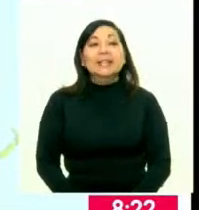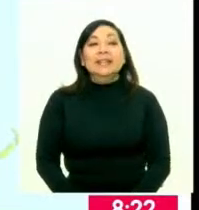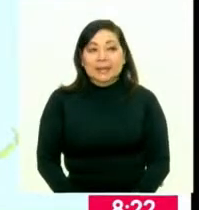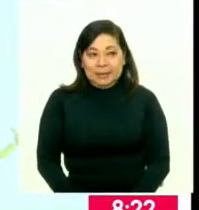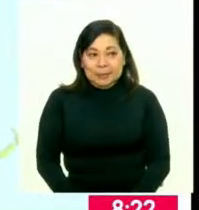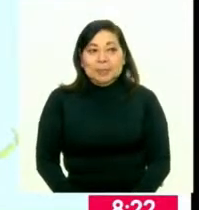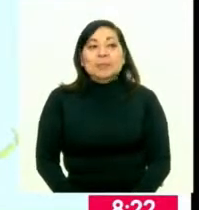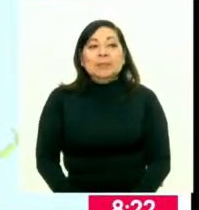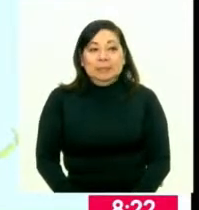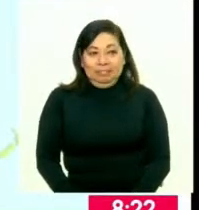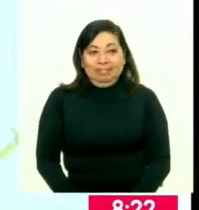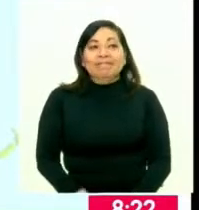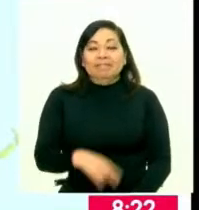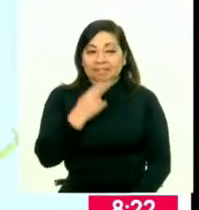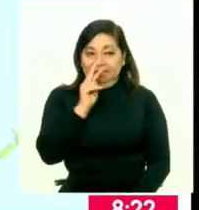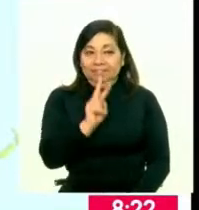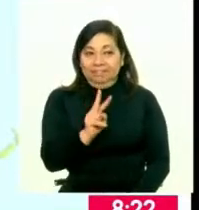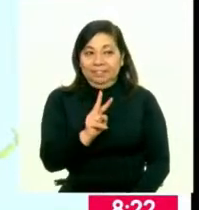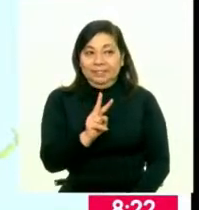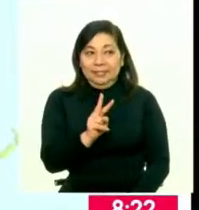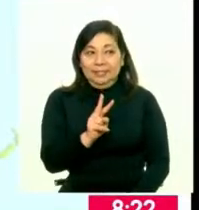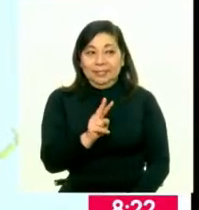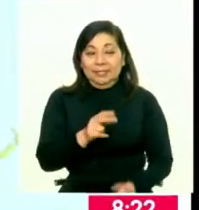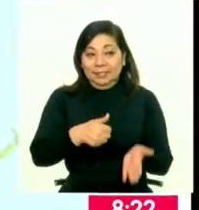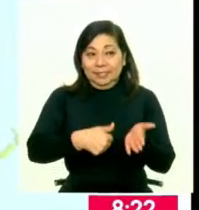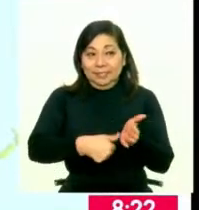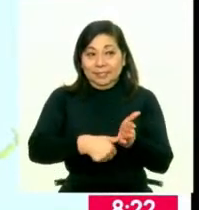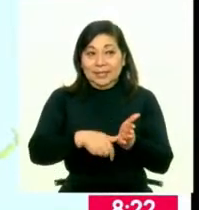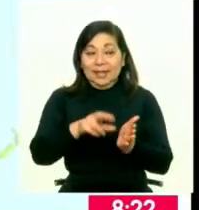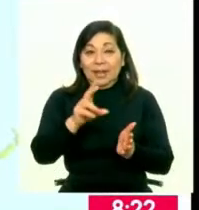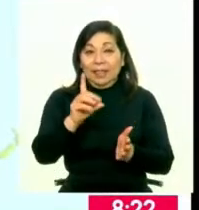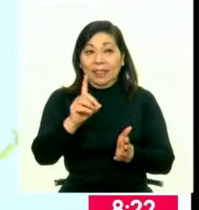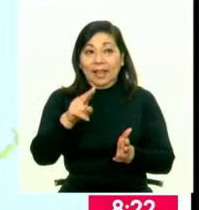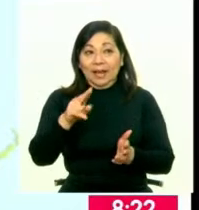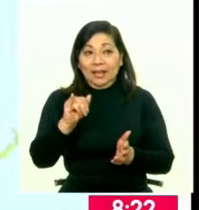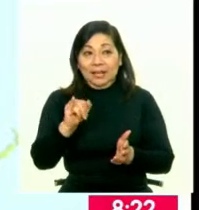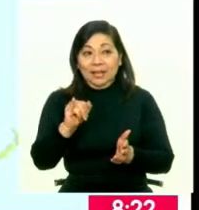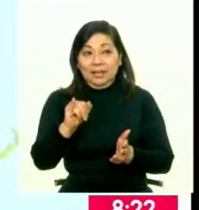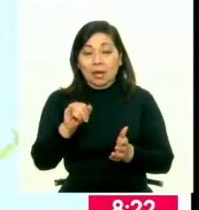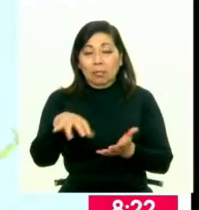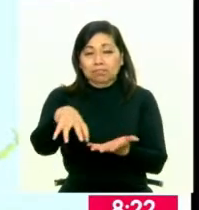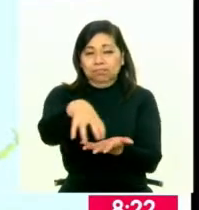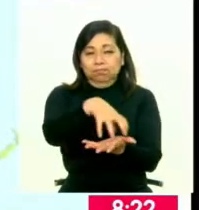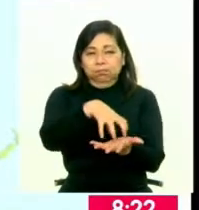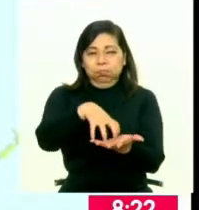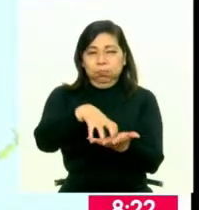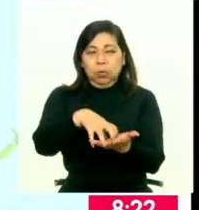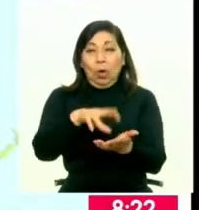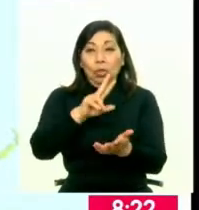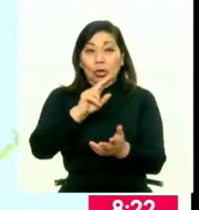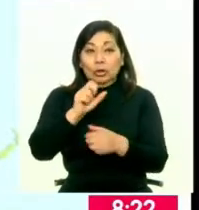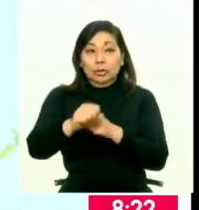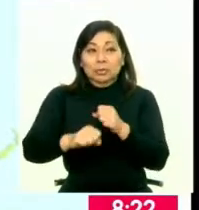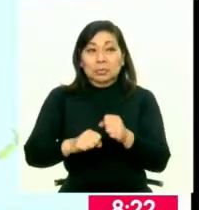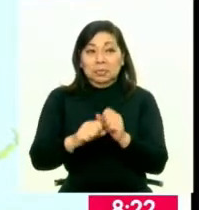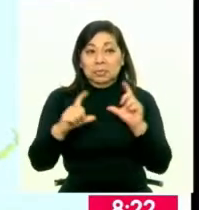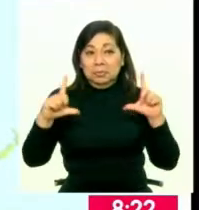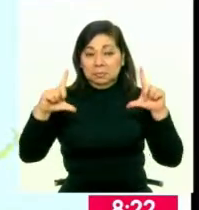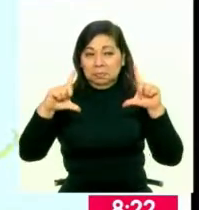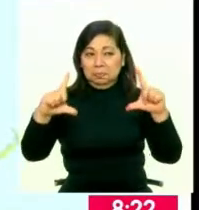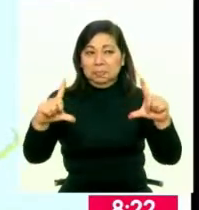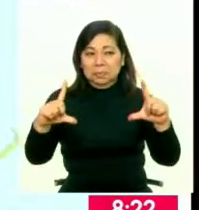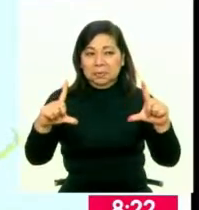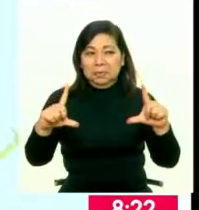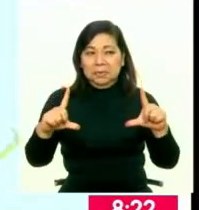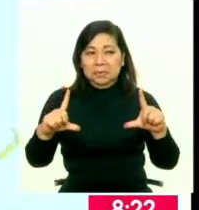Exactamente, Julio. Así es. El RENIEC ha elaborado un boletín estadístico de la población al Bicentenario. Es un boletín estadístico que